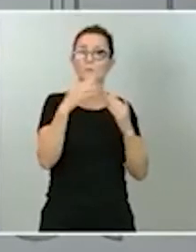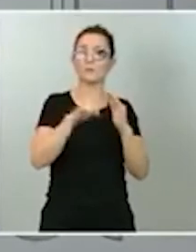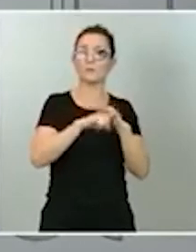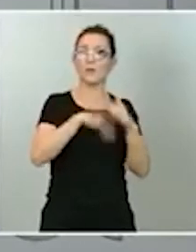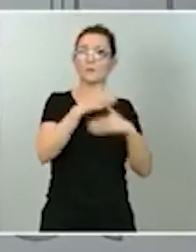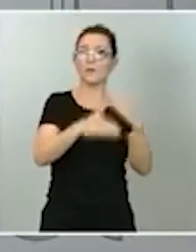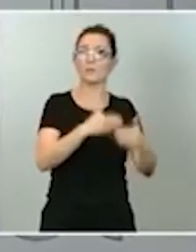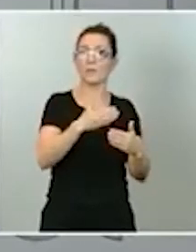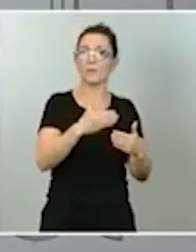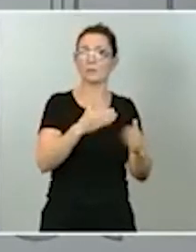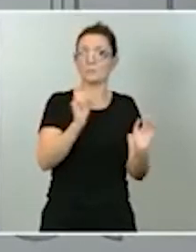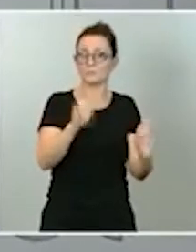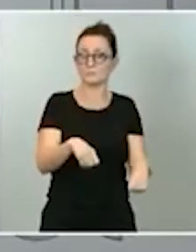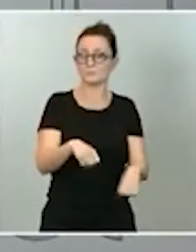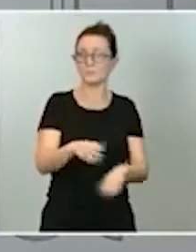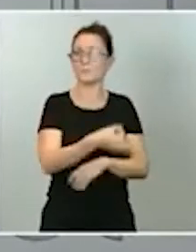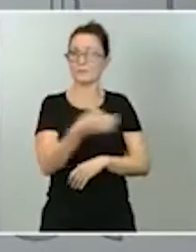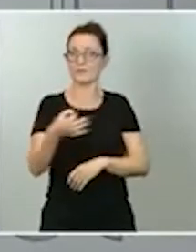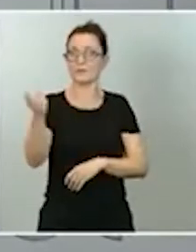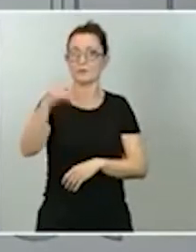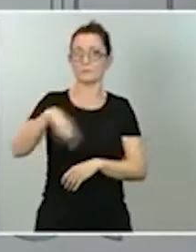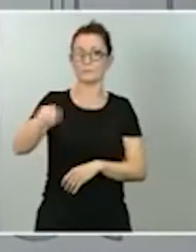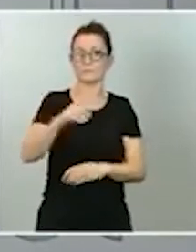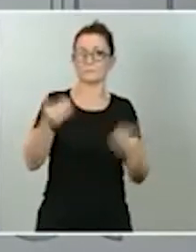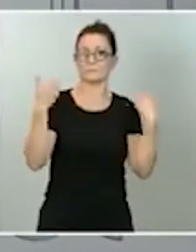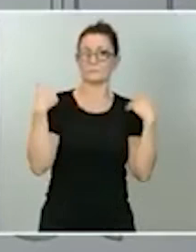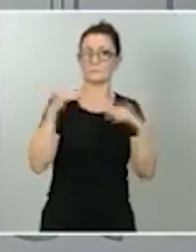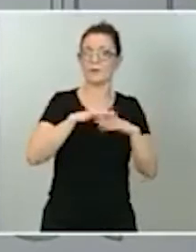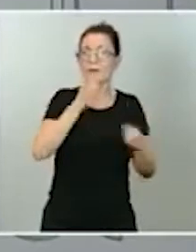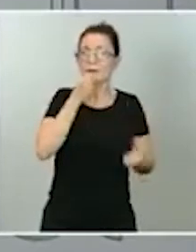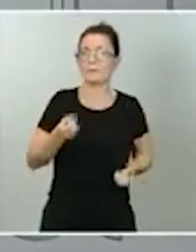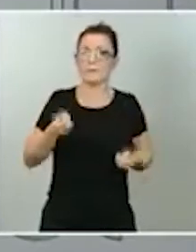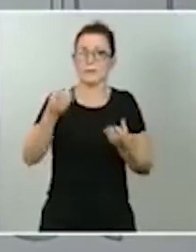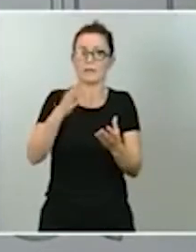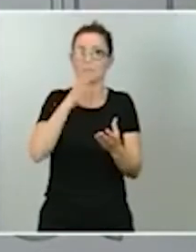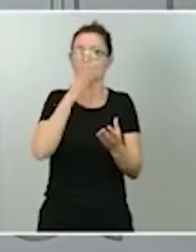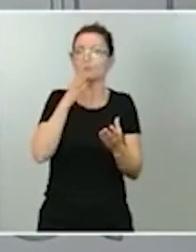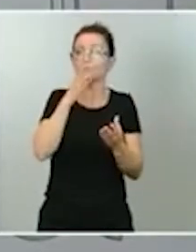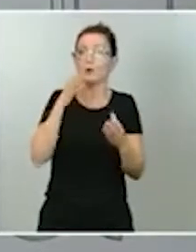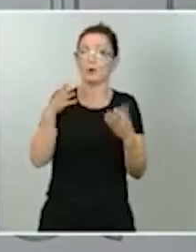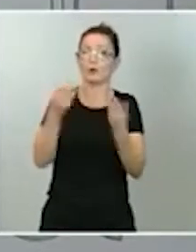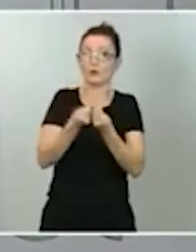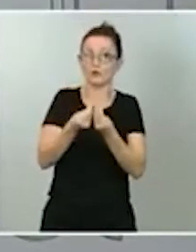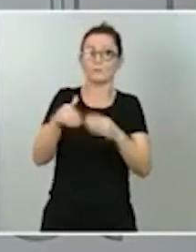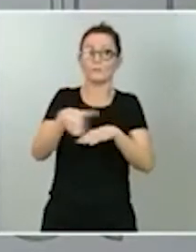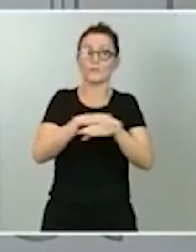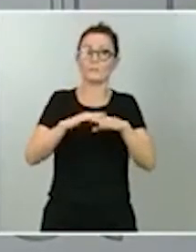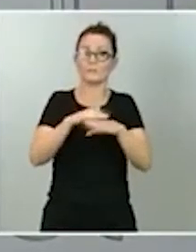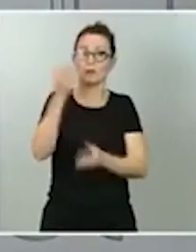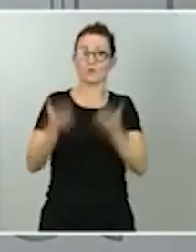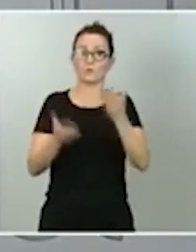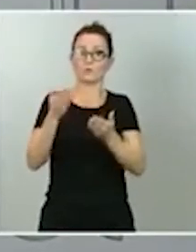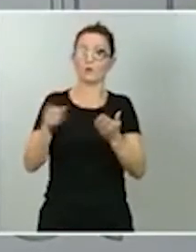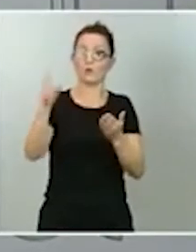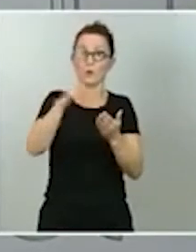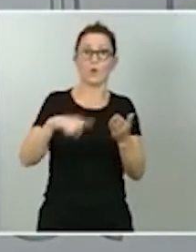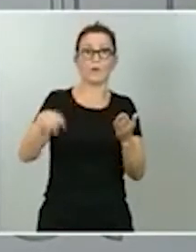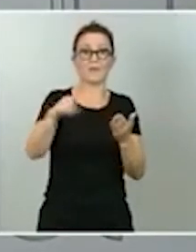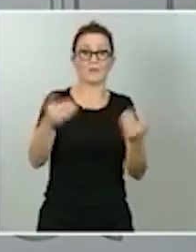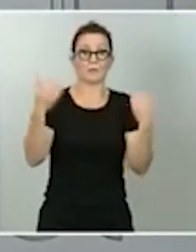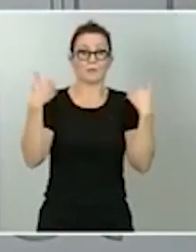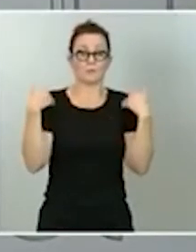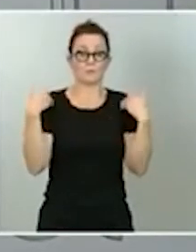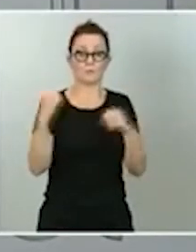perfecto, le corresponde a ello trasladarlo, porque son conjuntamente con el Ministerio de Justicia los que están trabajando en esta